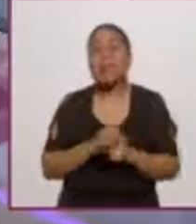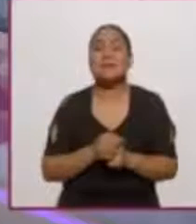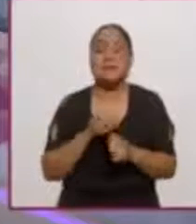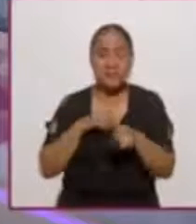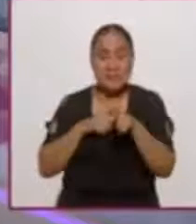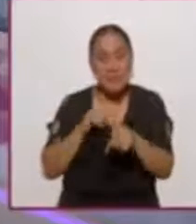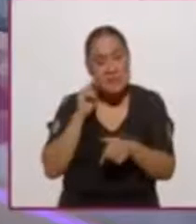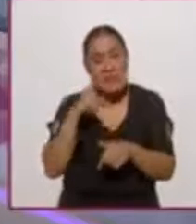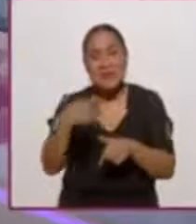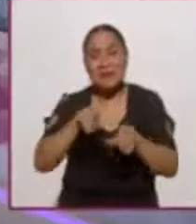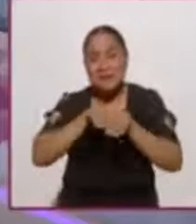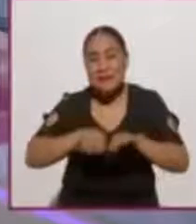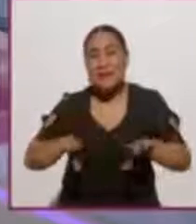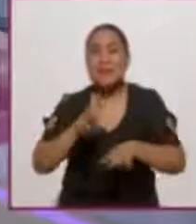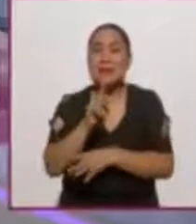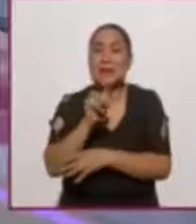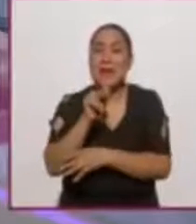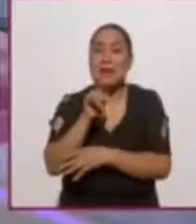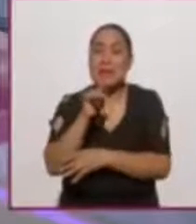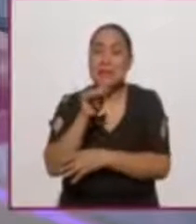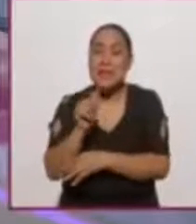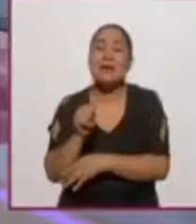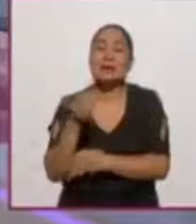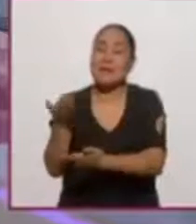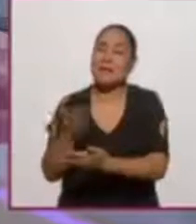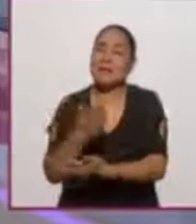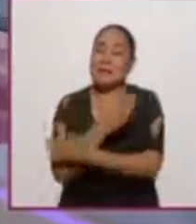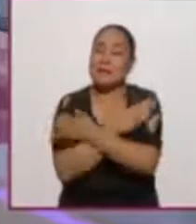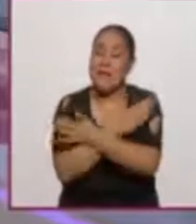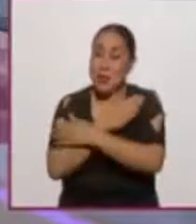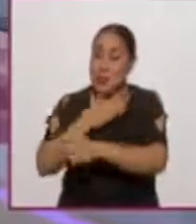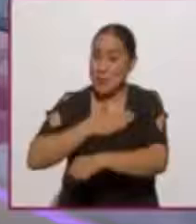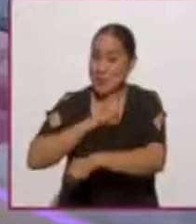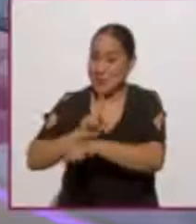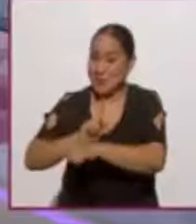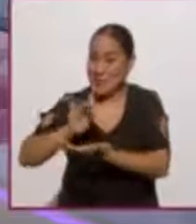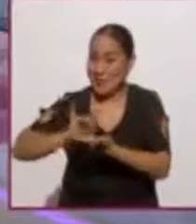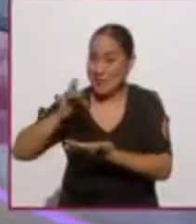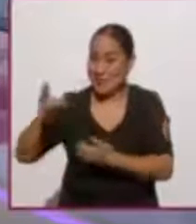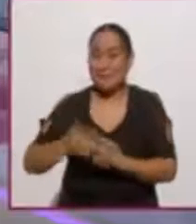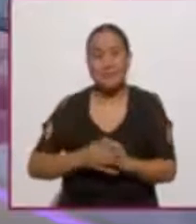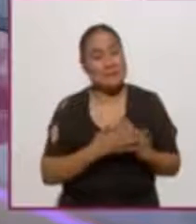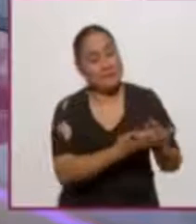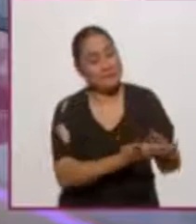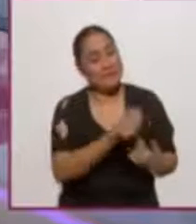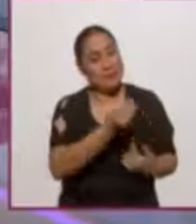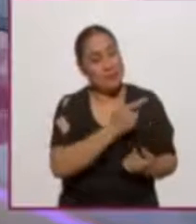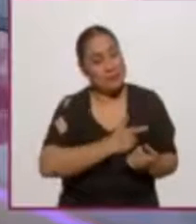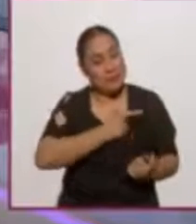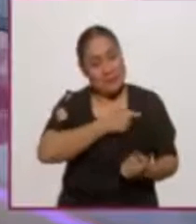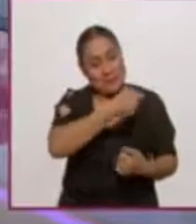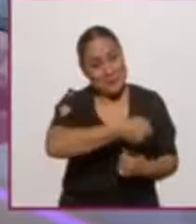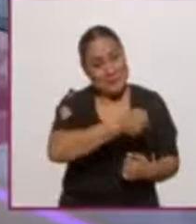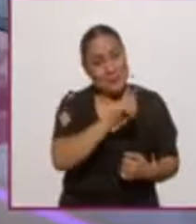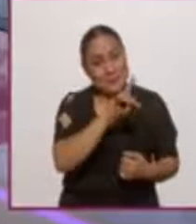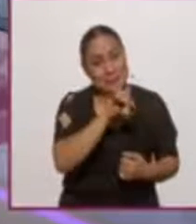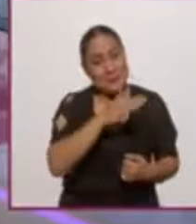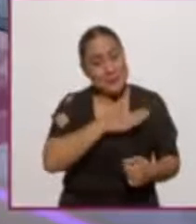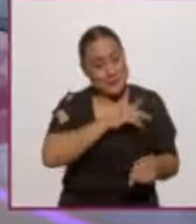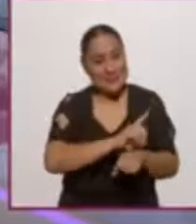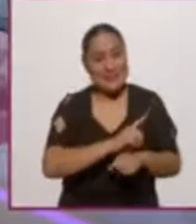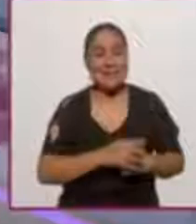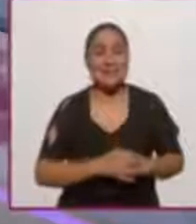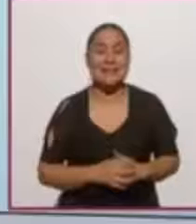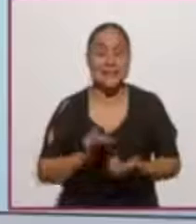pendientes de lo que publiques a través de Parametria. Gracias, Paco. Te mando un abrazo. Buenos días. Gracias. Al contrario, un gusto estar contigo, Lichita. Buen día. Buen